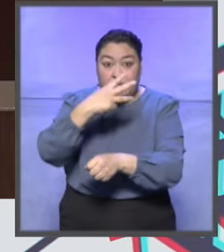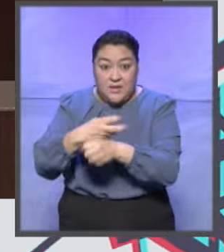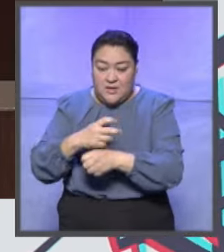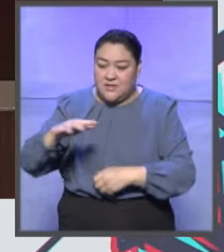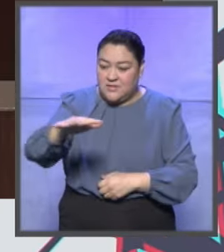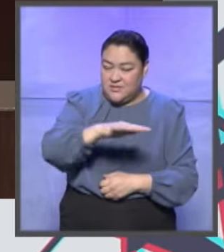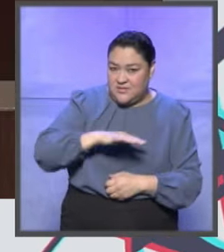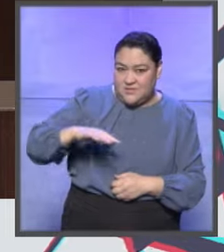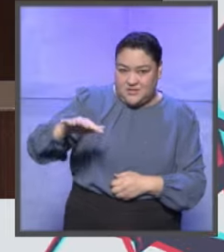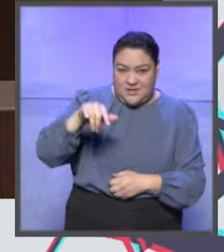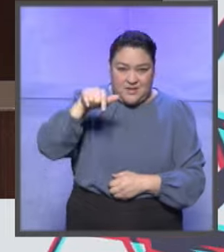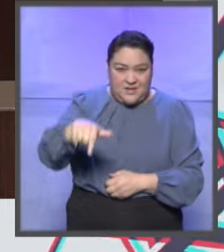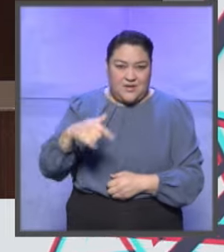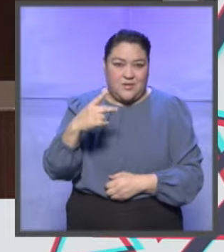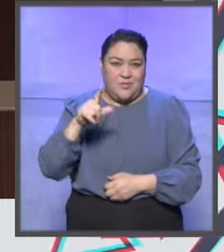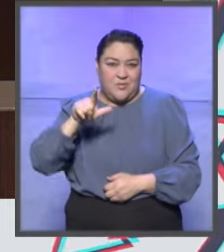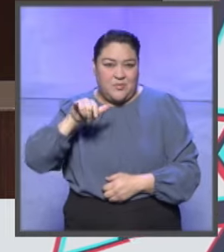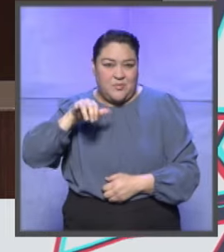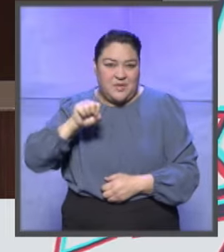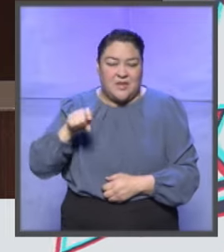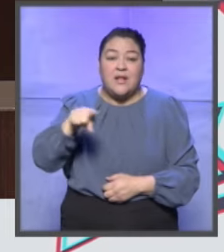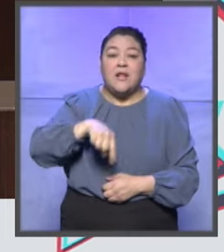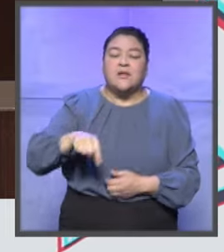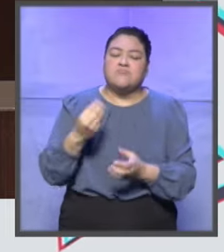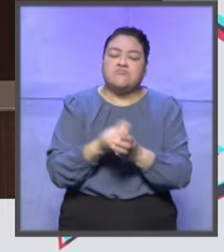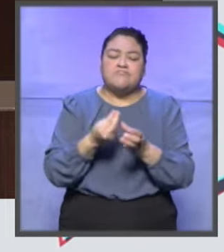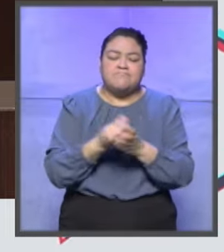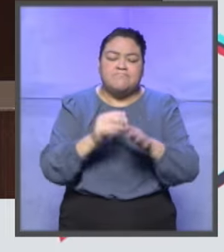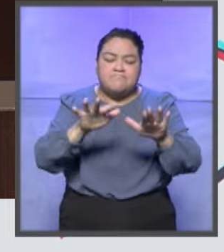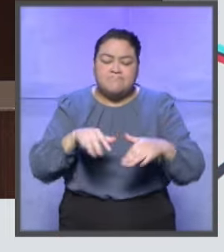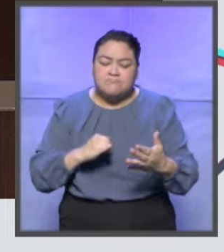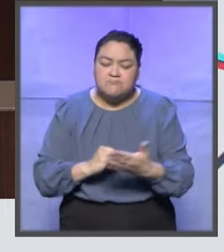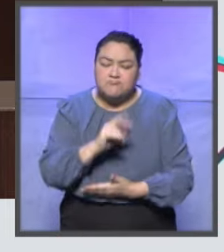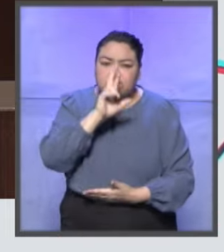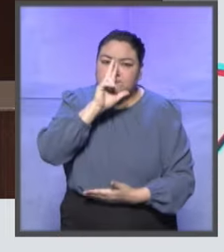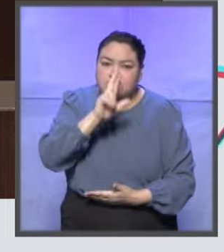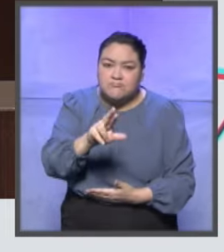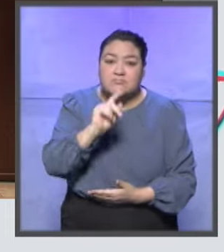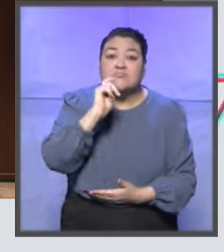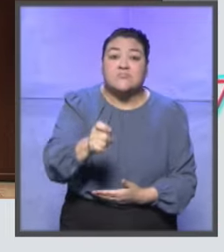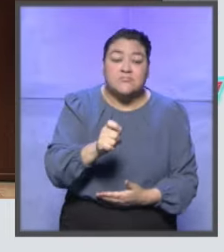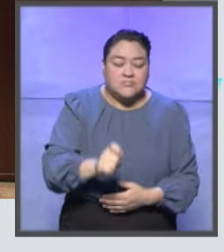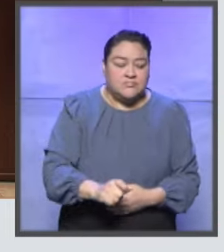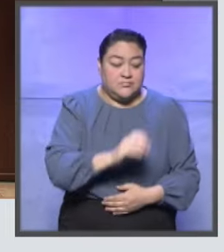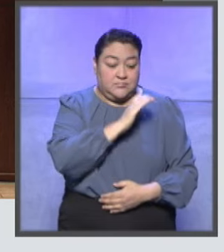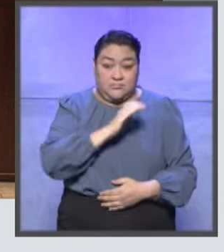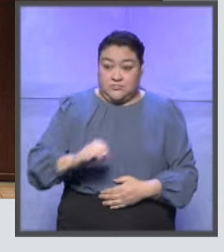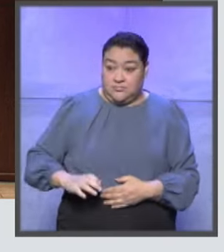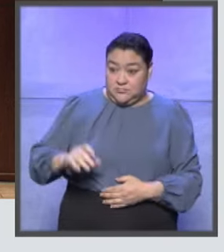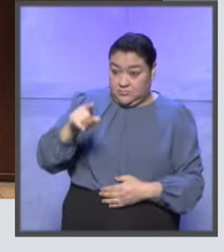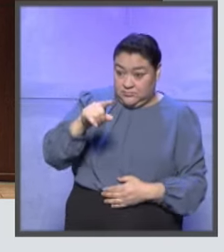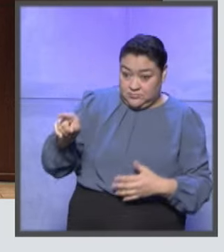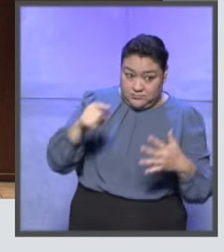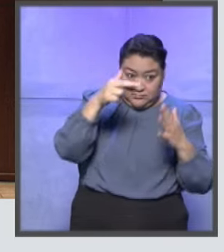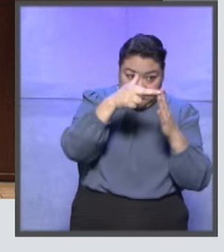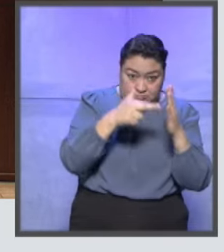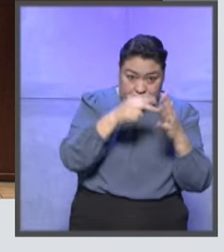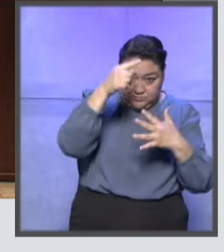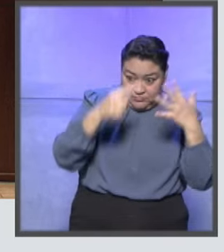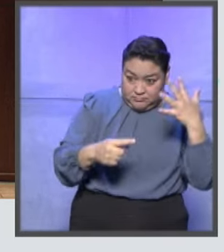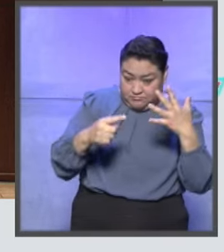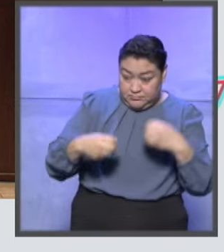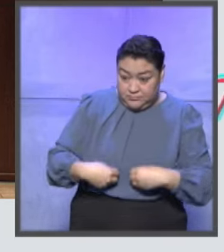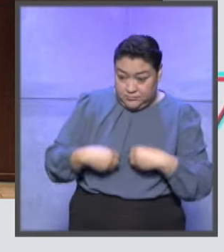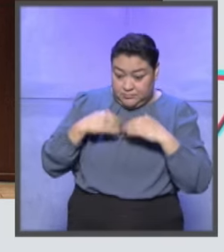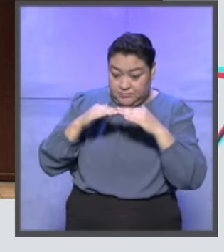quinta, circunscripciones plurinominales. En sesión pública se determinó que las candidaturas sí cumplen con los requisitos de